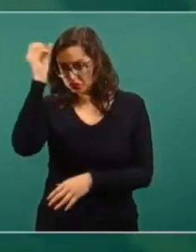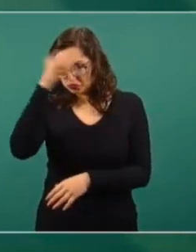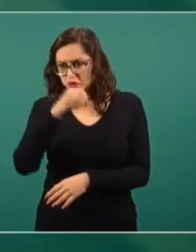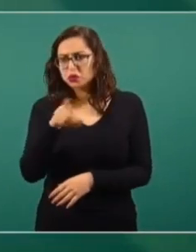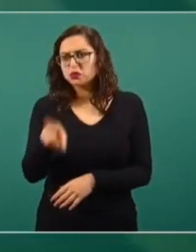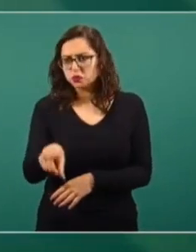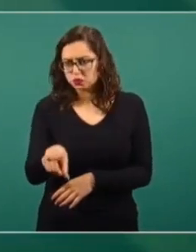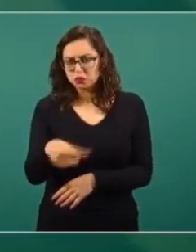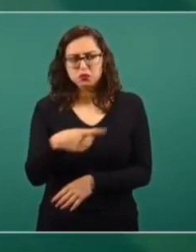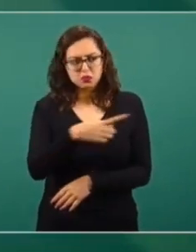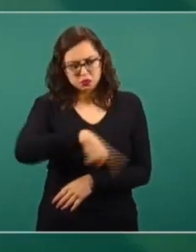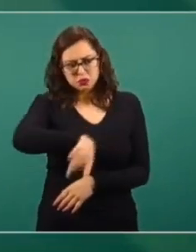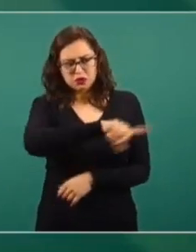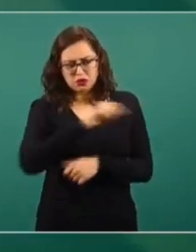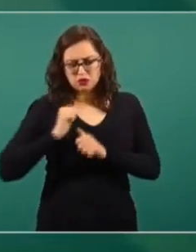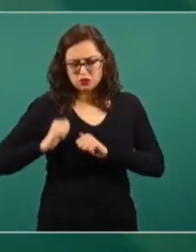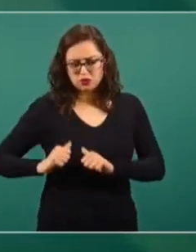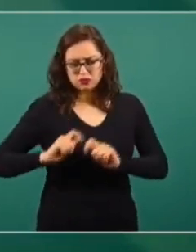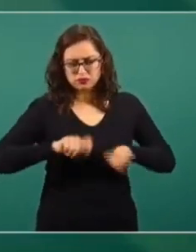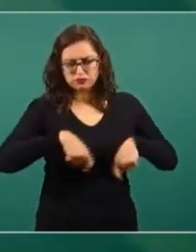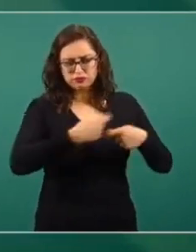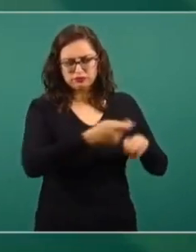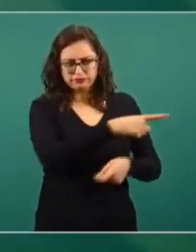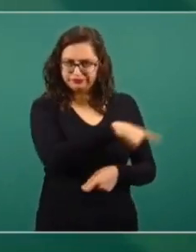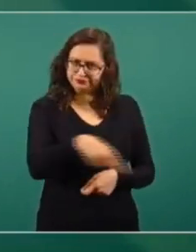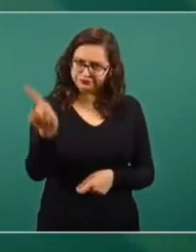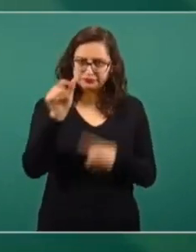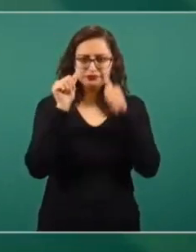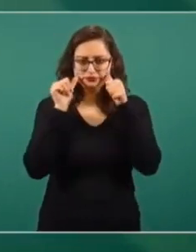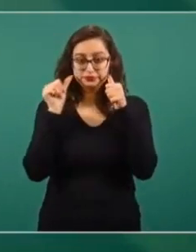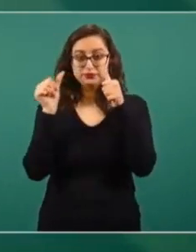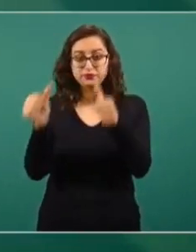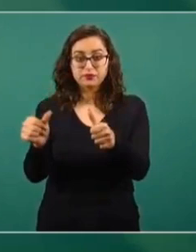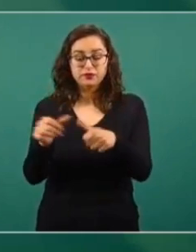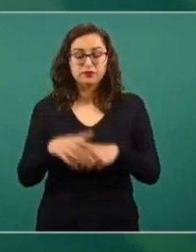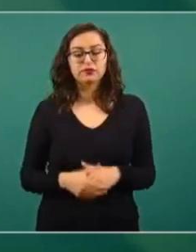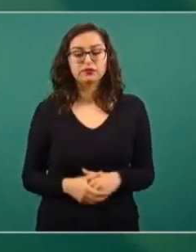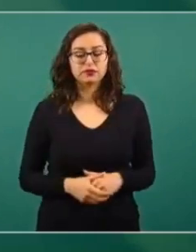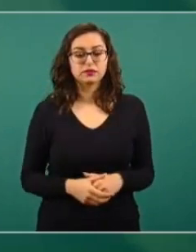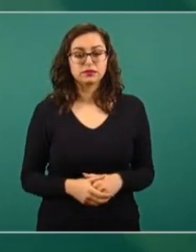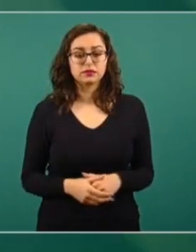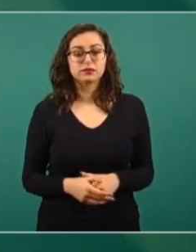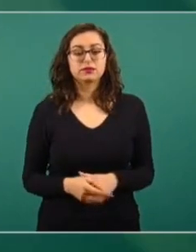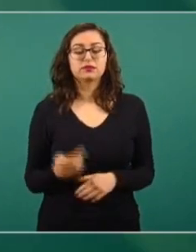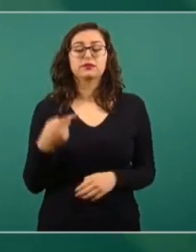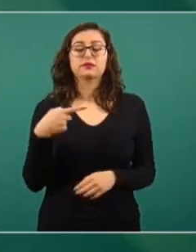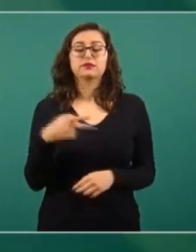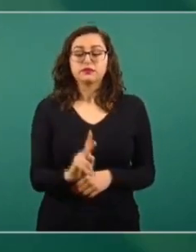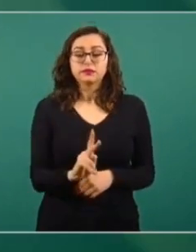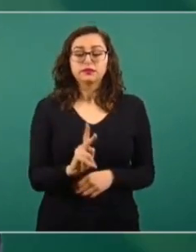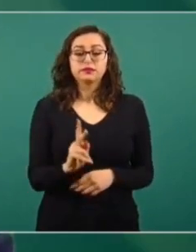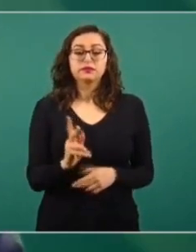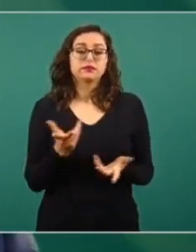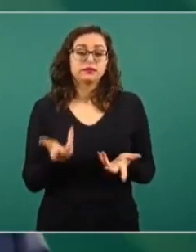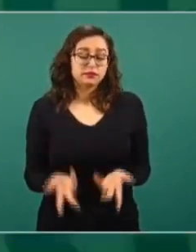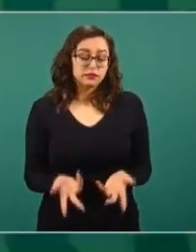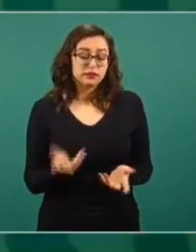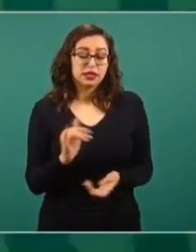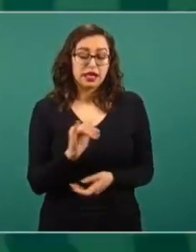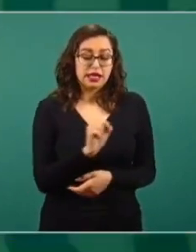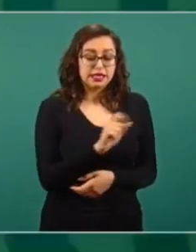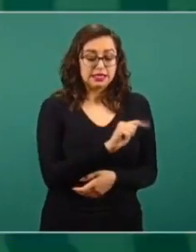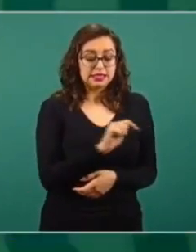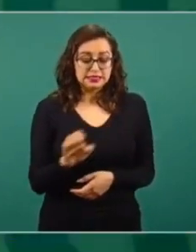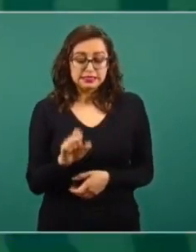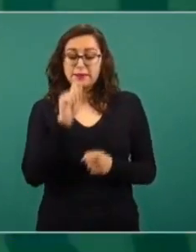planteamiento. Lo que quiero decirle a todos los trabajadores, no sólo del Issste, del